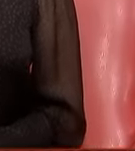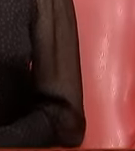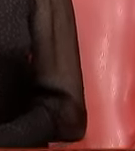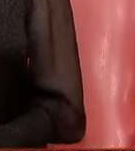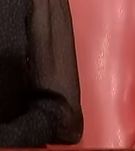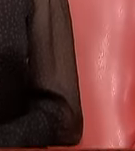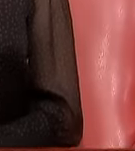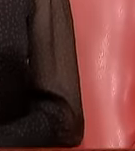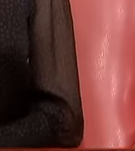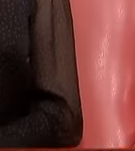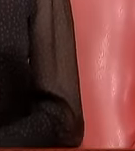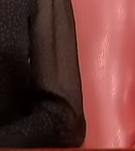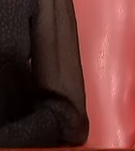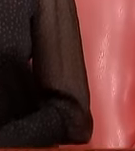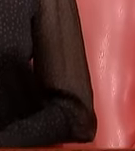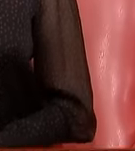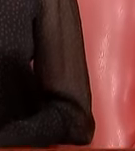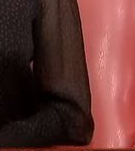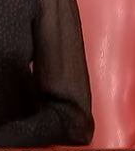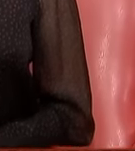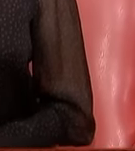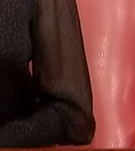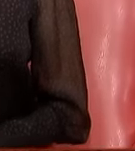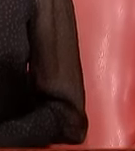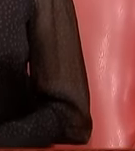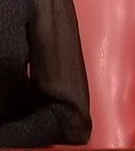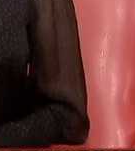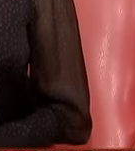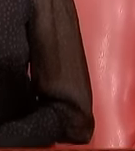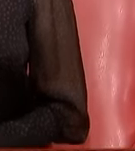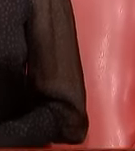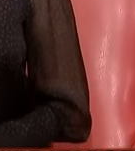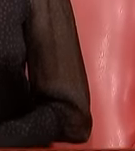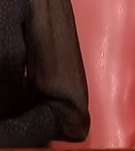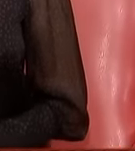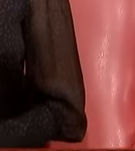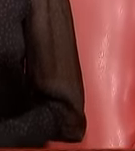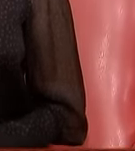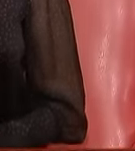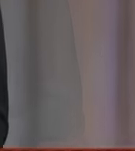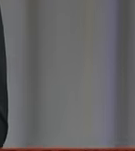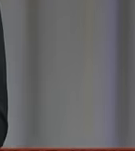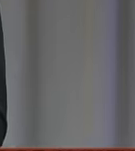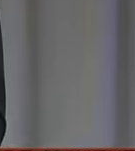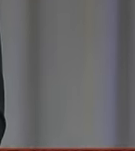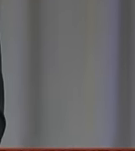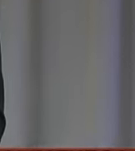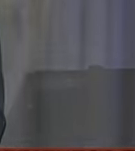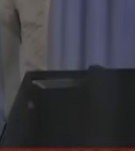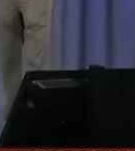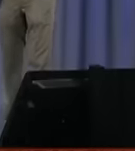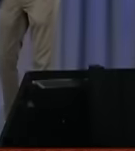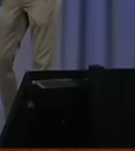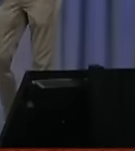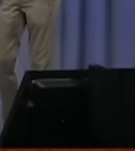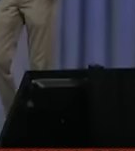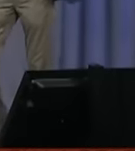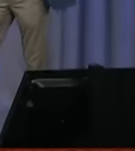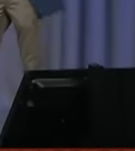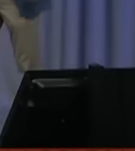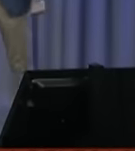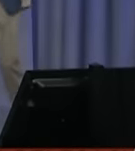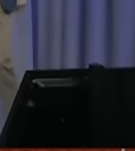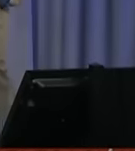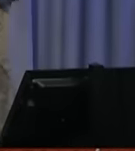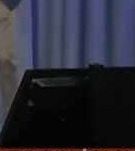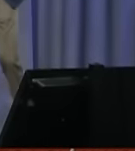mexicanas fueron presentadas por primera vez en el Pioneer Accelerator Demo Day el pasado 19 de enero gracias a